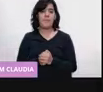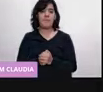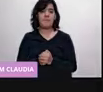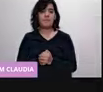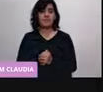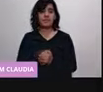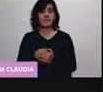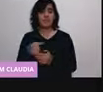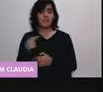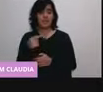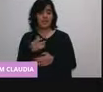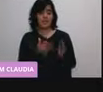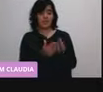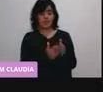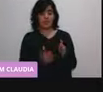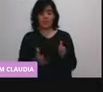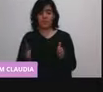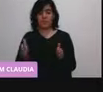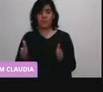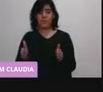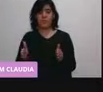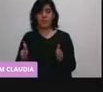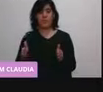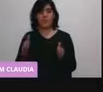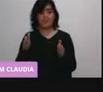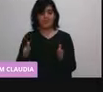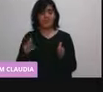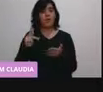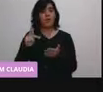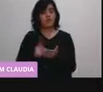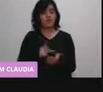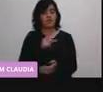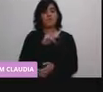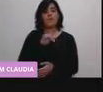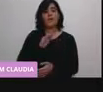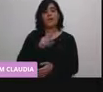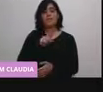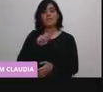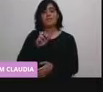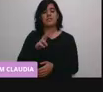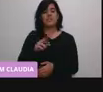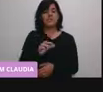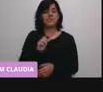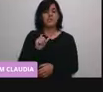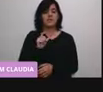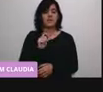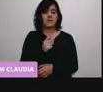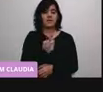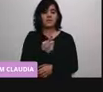intervalos entre dosis, volvemos, lo recordamos. Pfizer de 21 a 42,